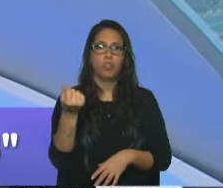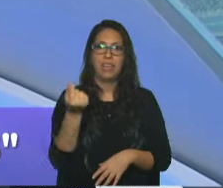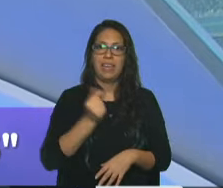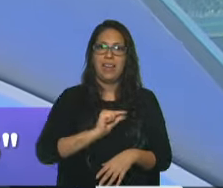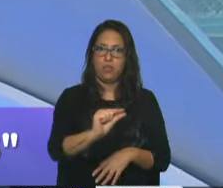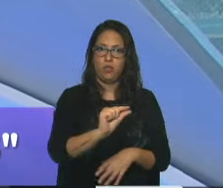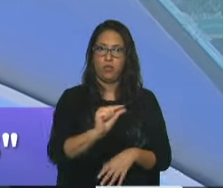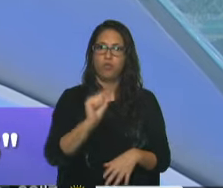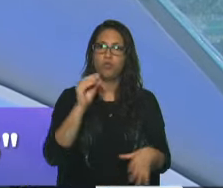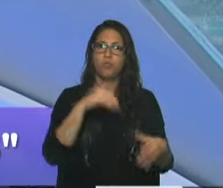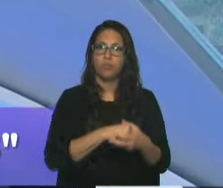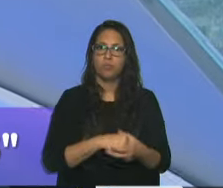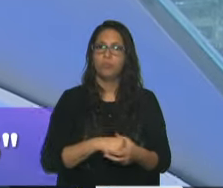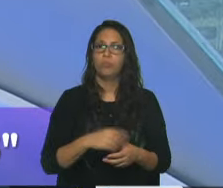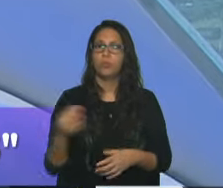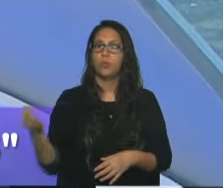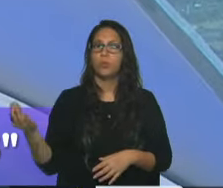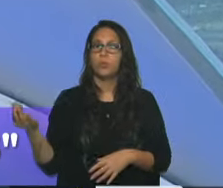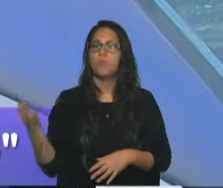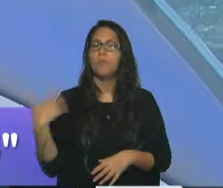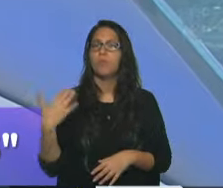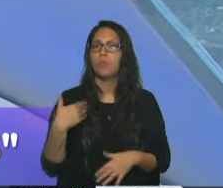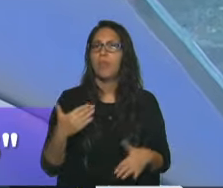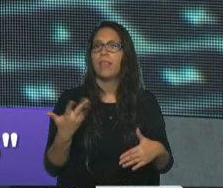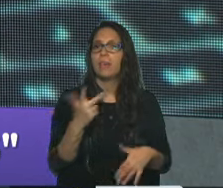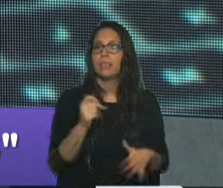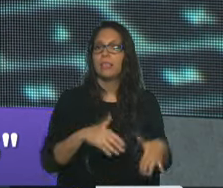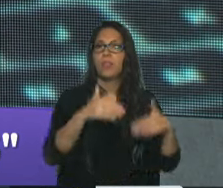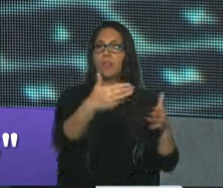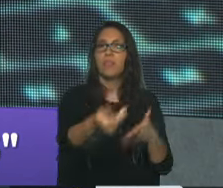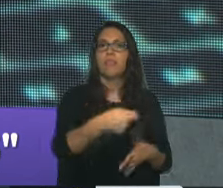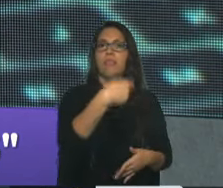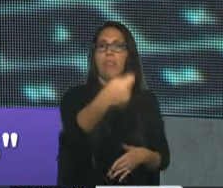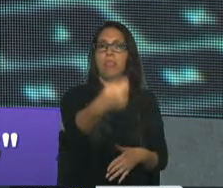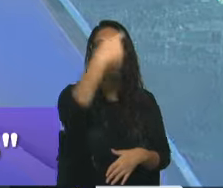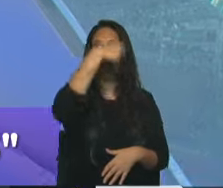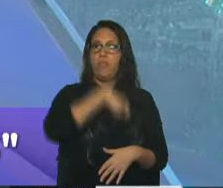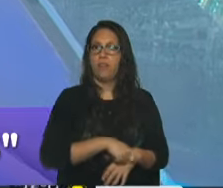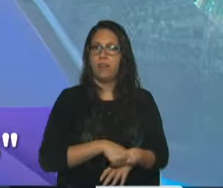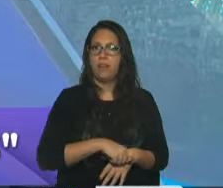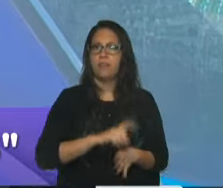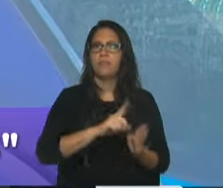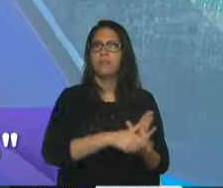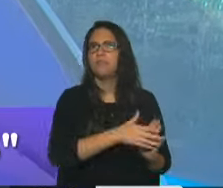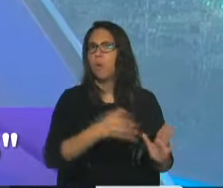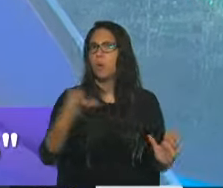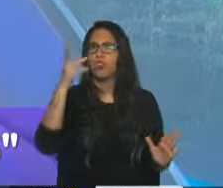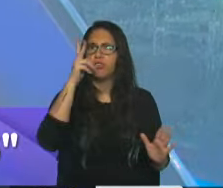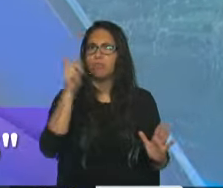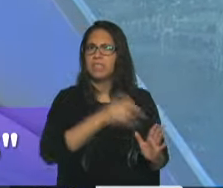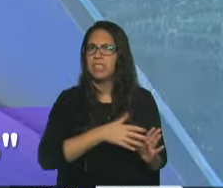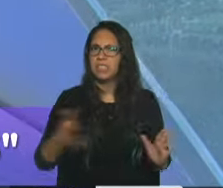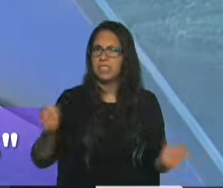millón de pesos. millón de pesos, y creo que te lo empezaron a descontar tres meses después. Sí, y además podías un periodo de hasta 48 meses. Y era